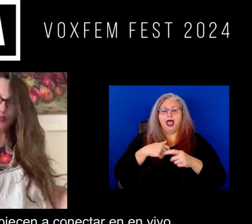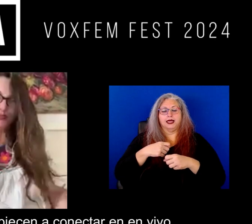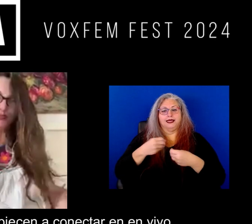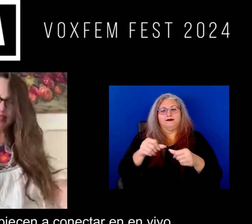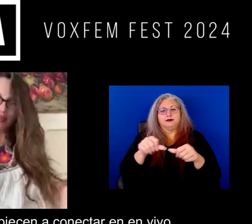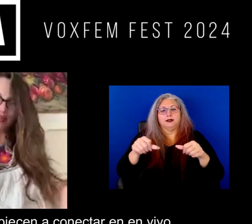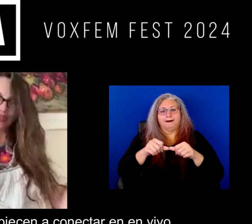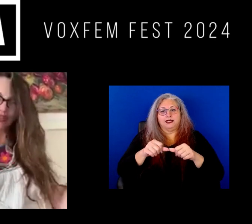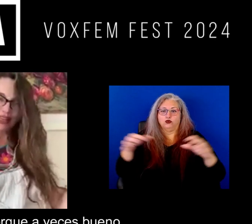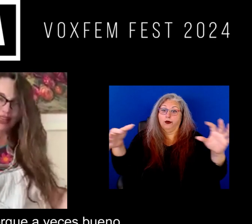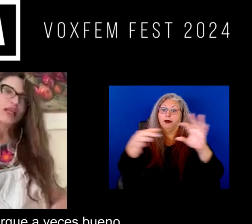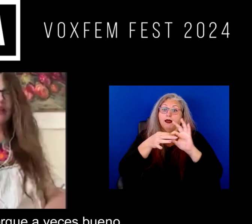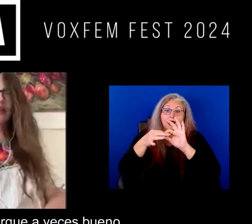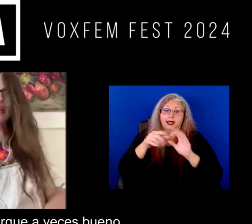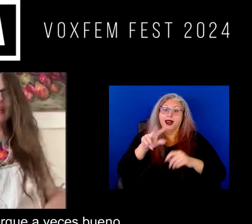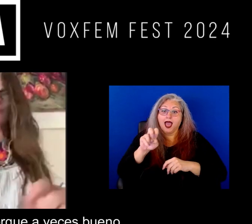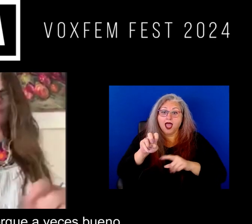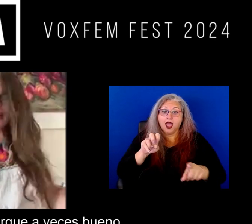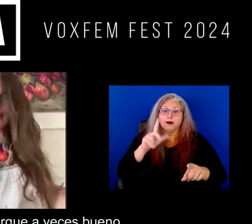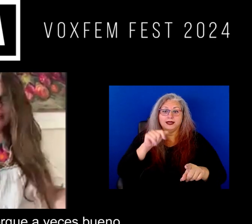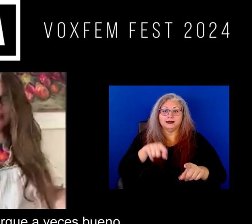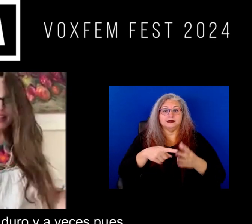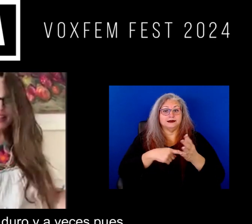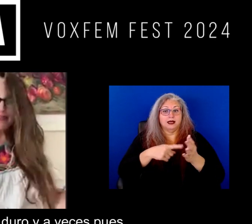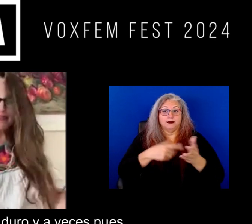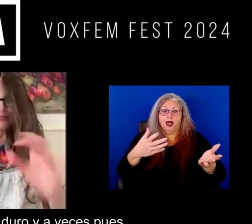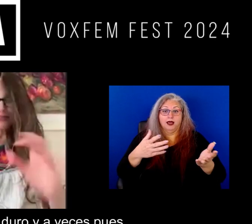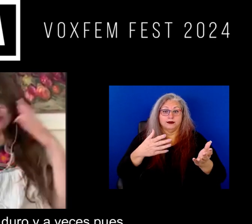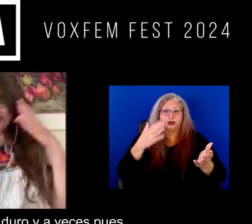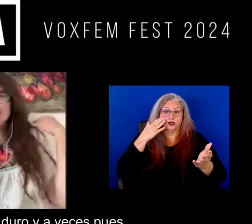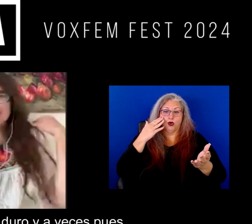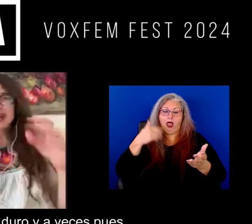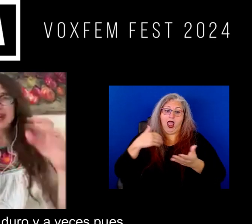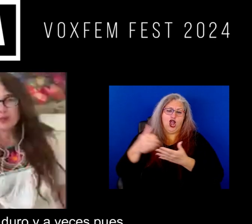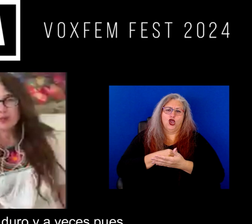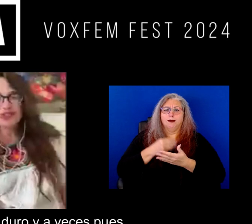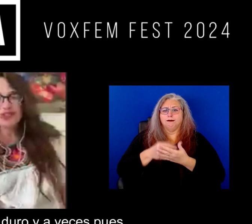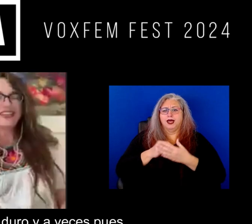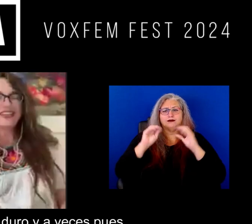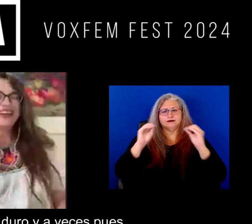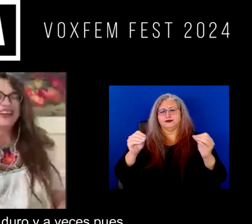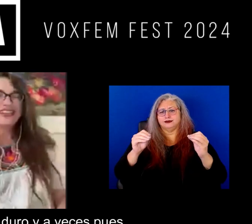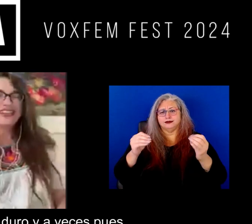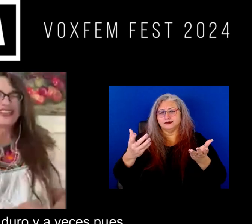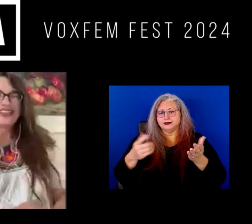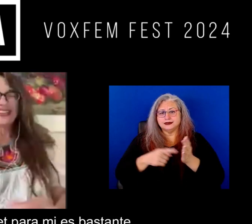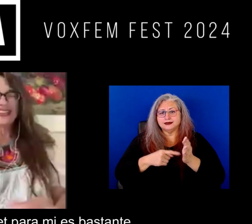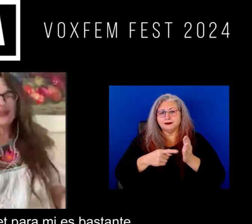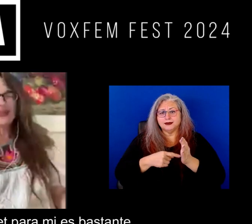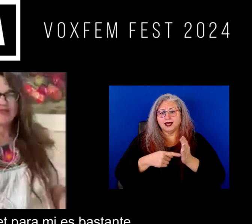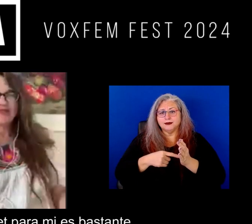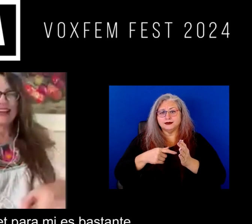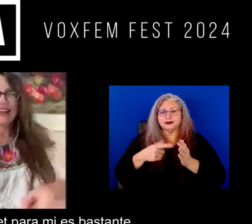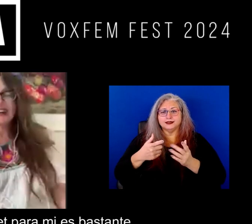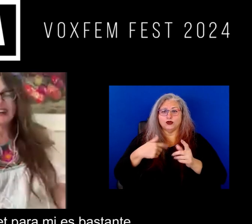para que se empiecen a conectar en en vivo en lo que pueda ¿no? porque a veces bueno esto no gana un duro y a veces pues